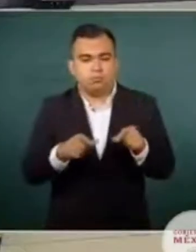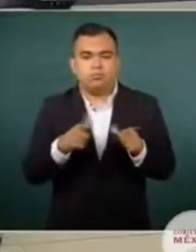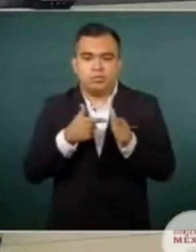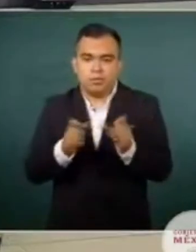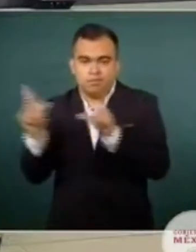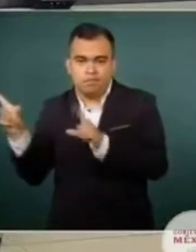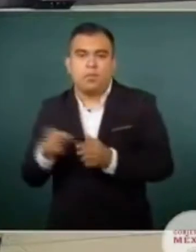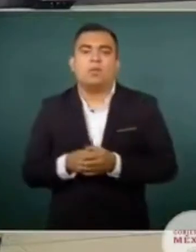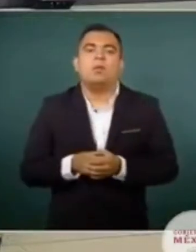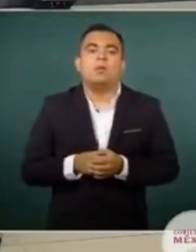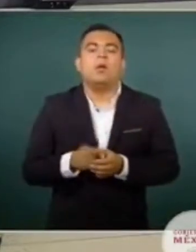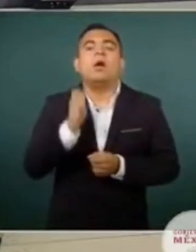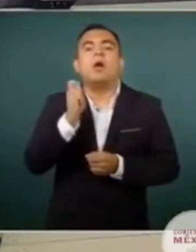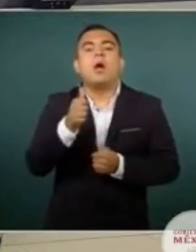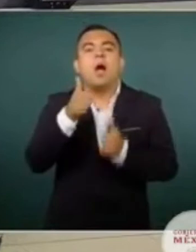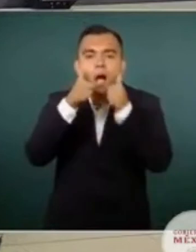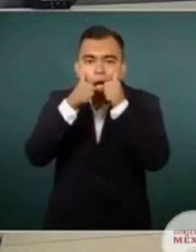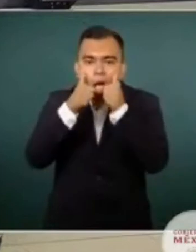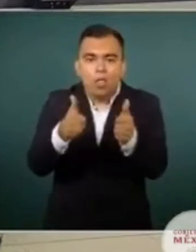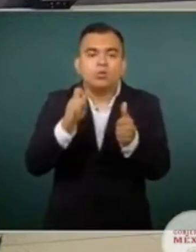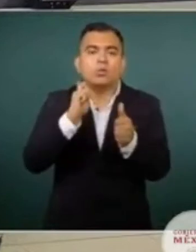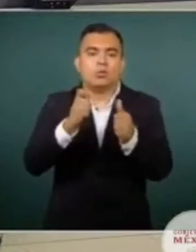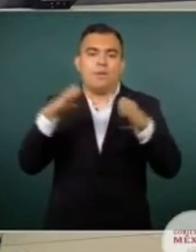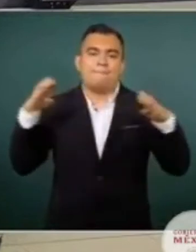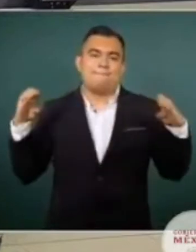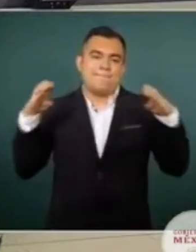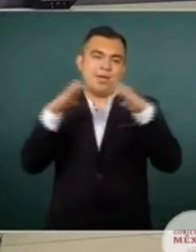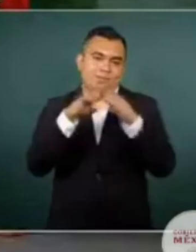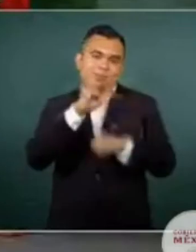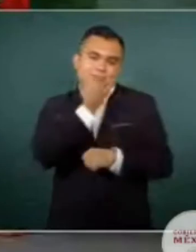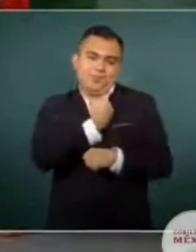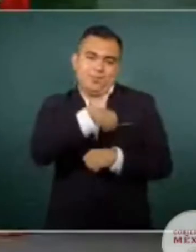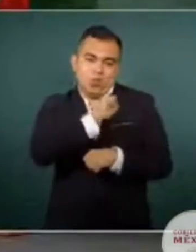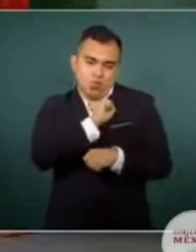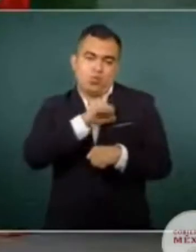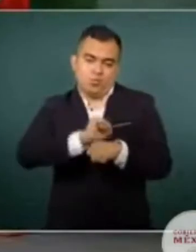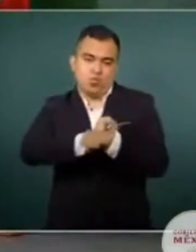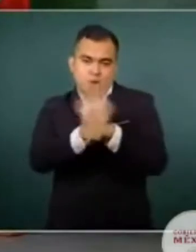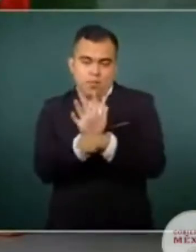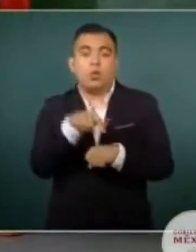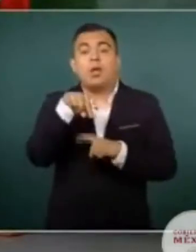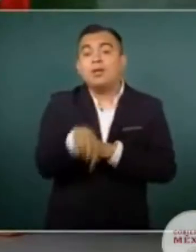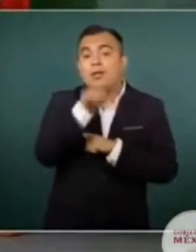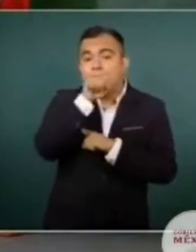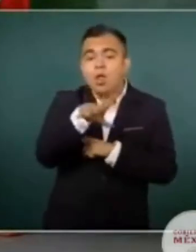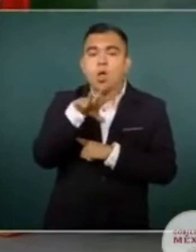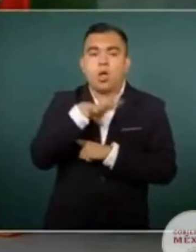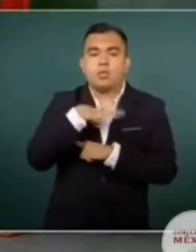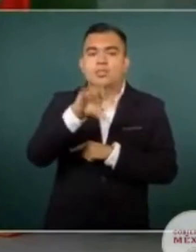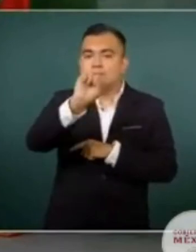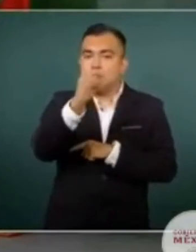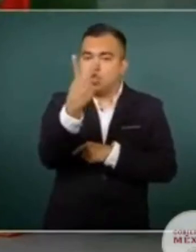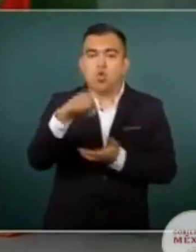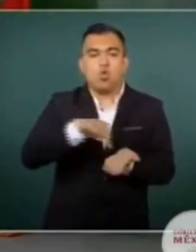cuanto a la atención de la emergencia sanitaria, en Jalisco se cuentan con 62 instalaciones